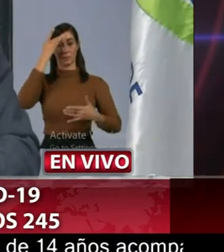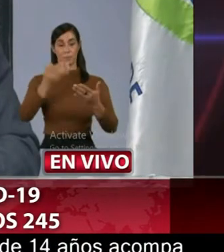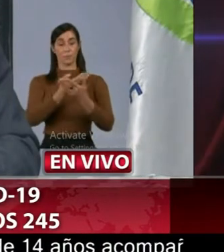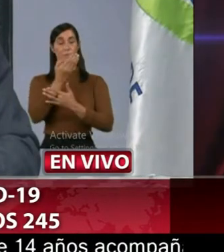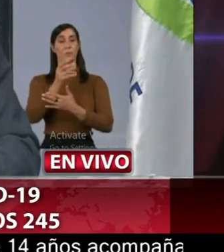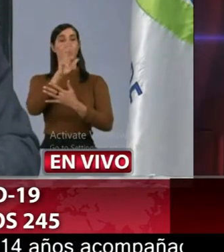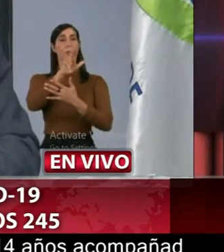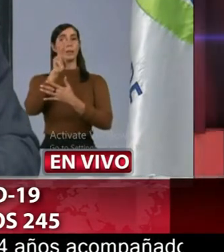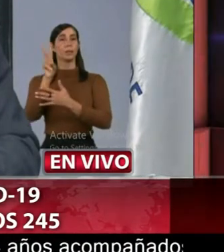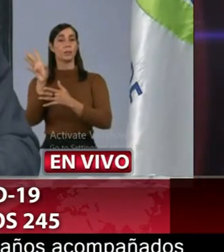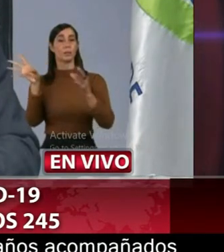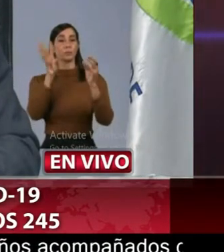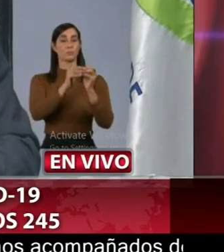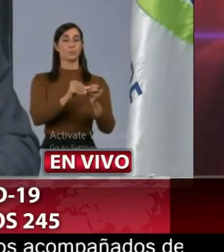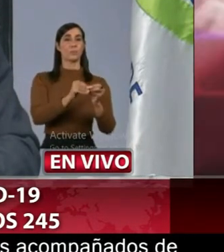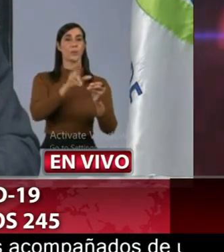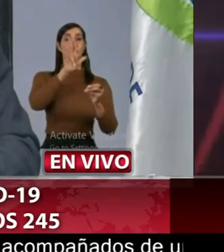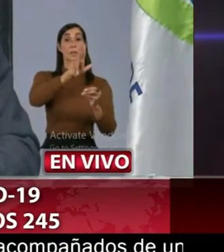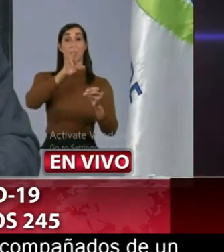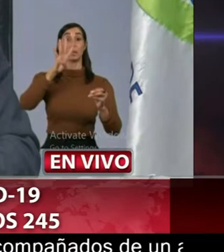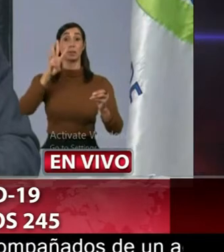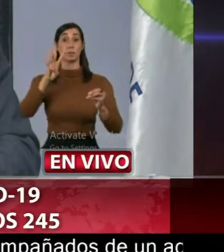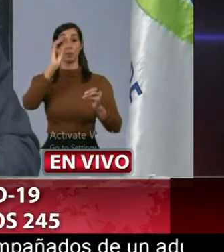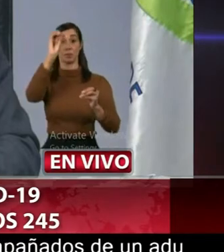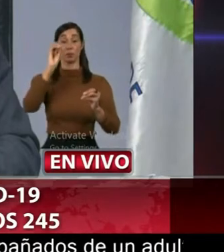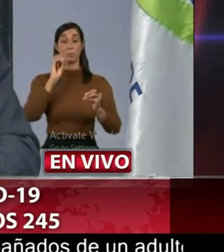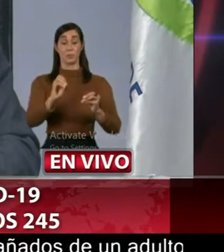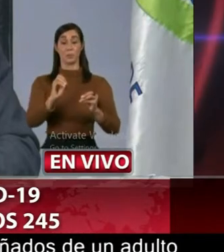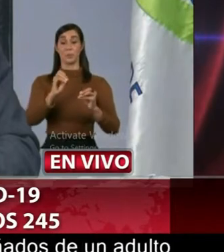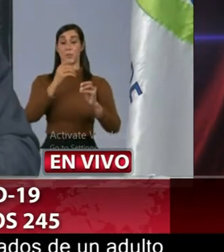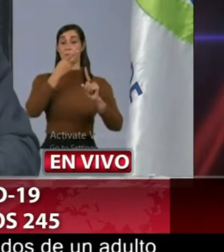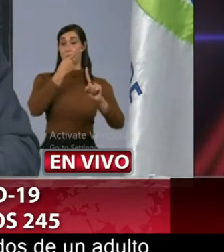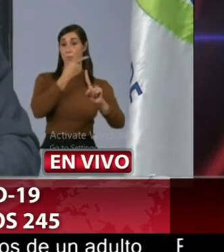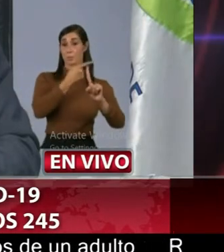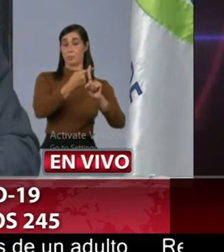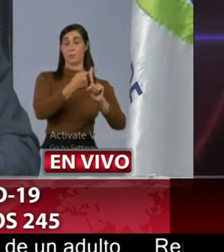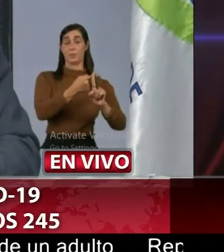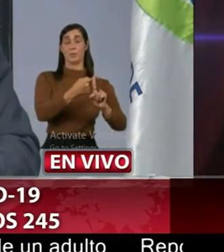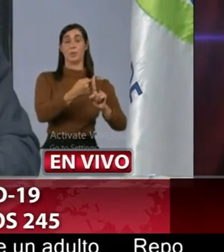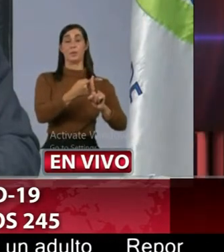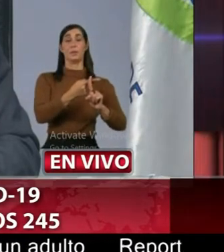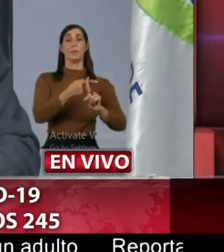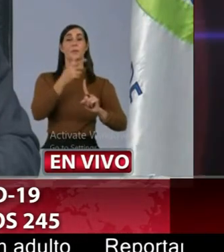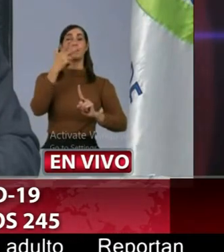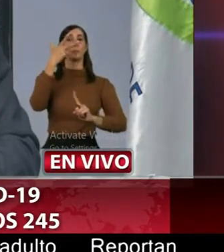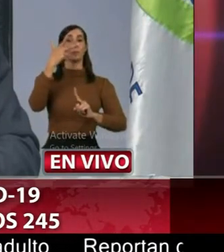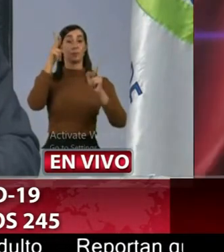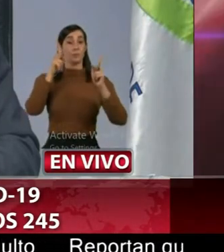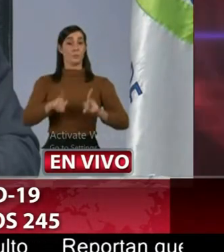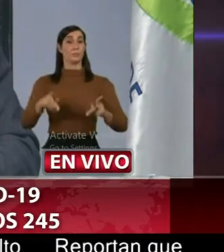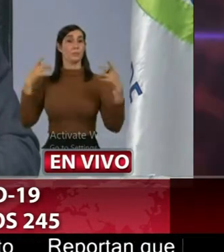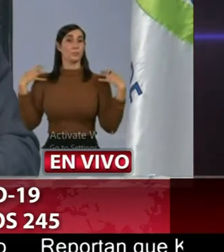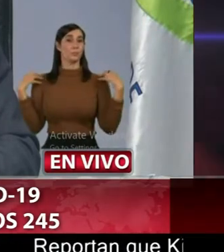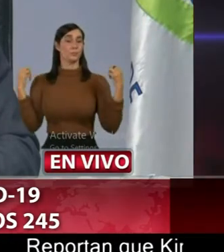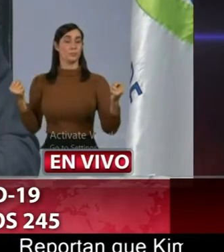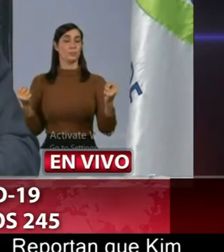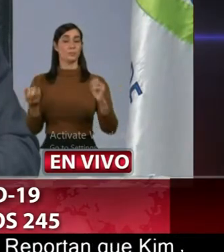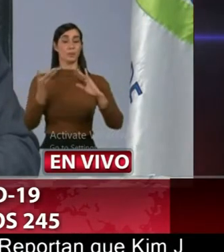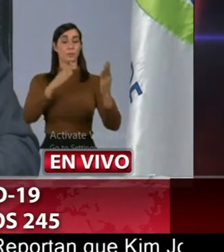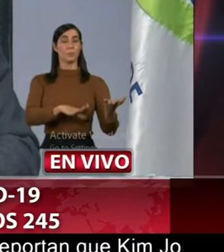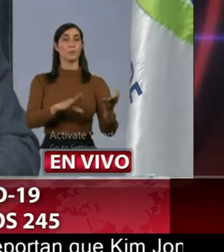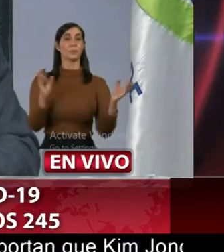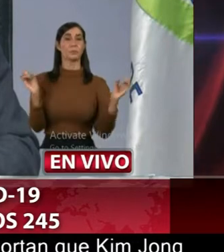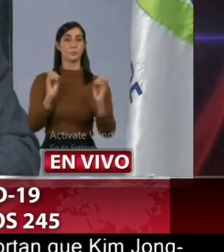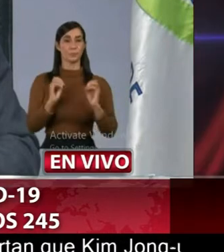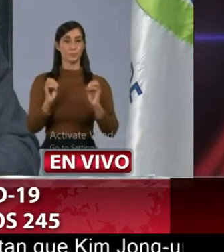acumulados treinta y cuatro por ciento la tasa de positividad tres recuperados cero